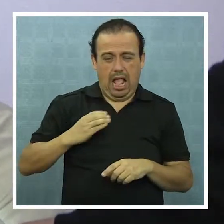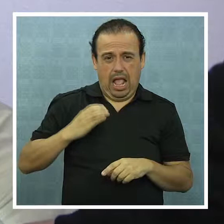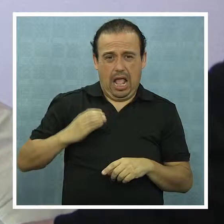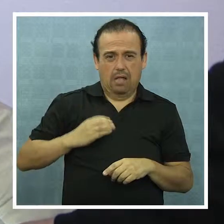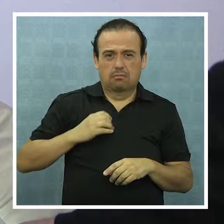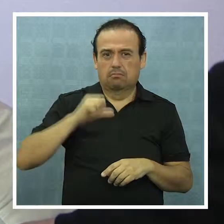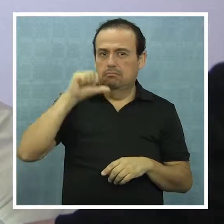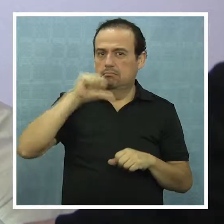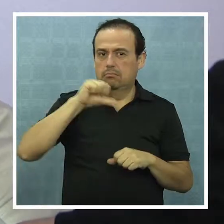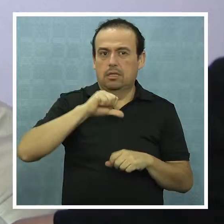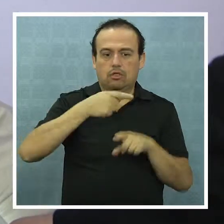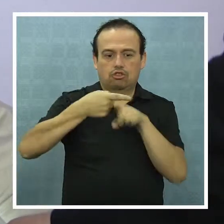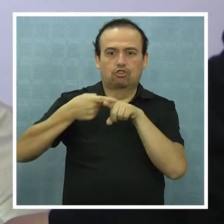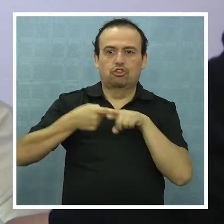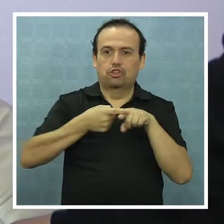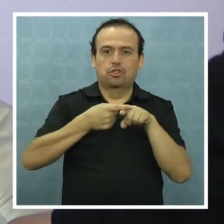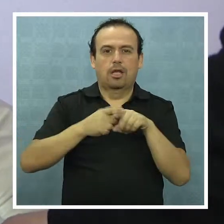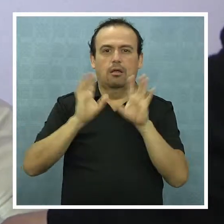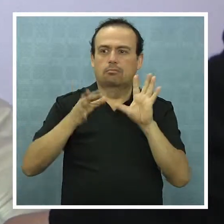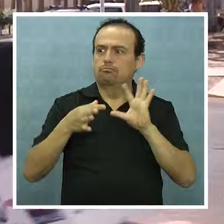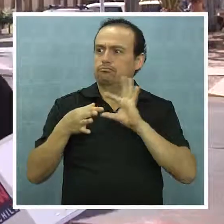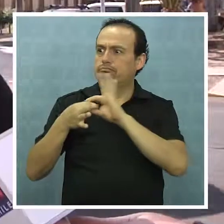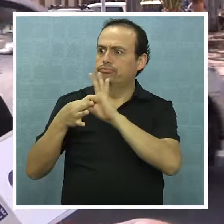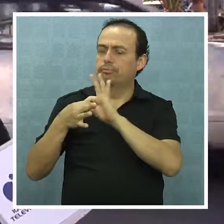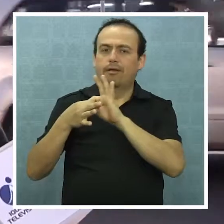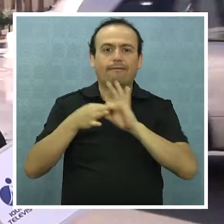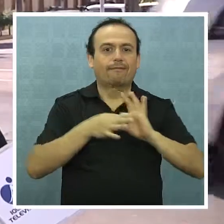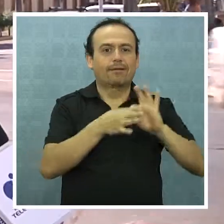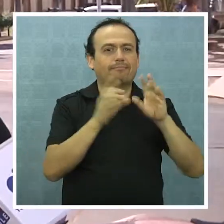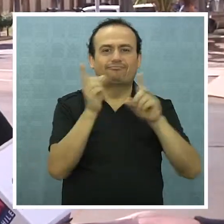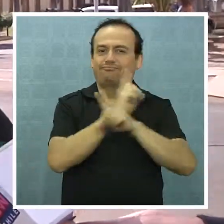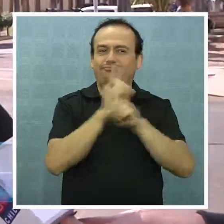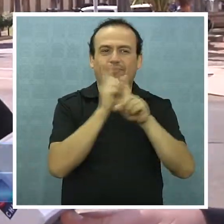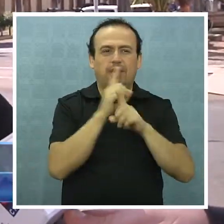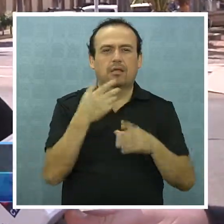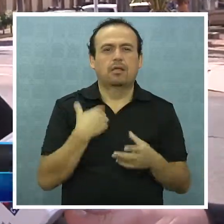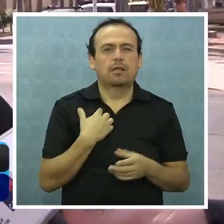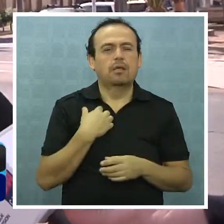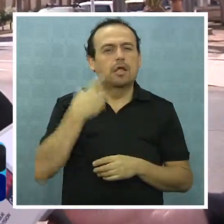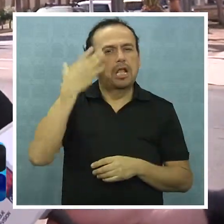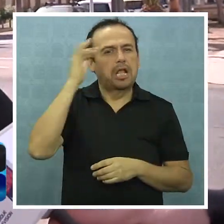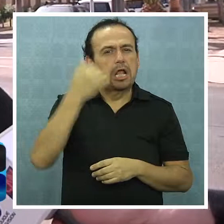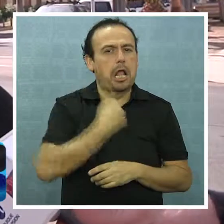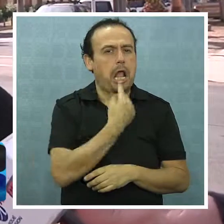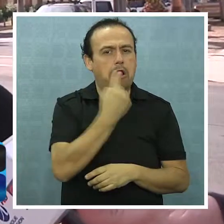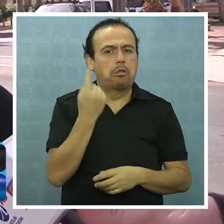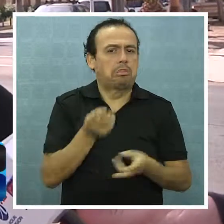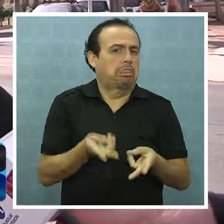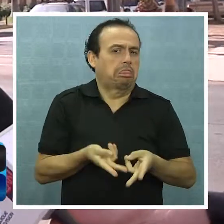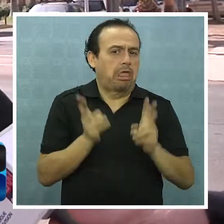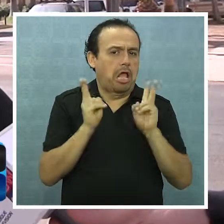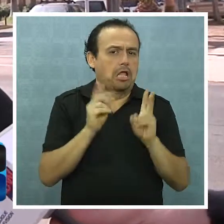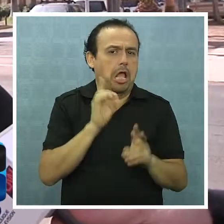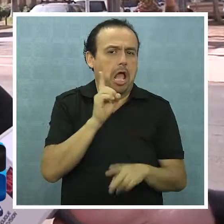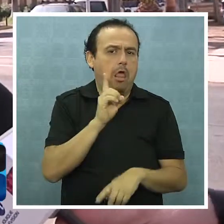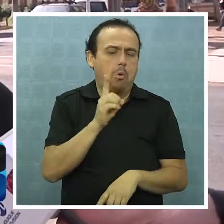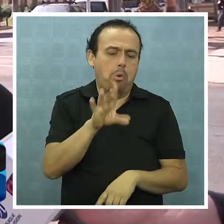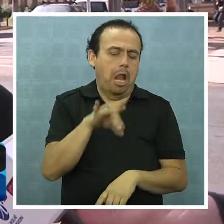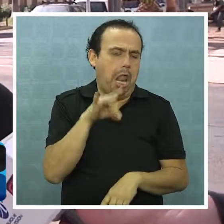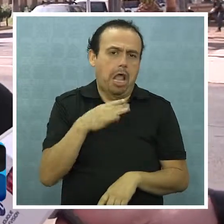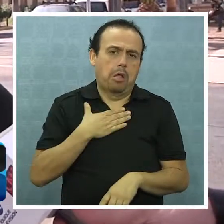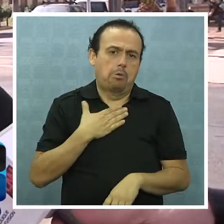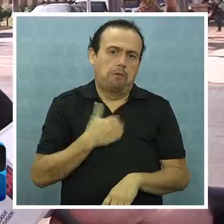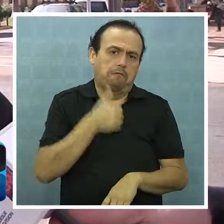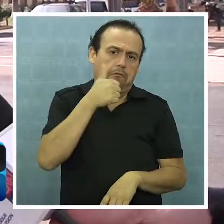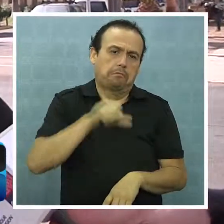propios de una sociedad armónica. Absolutamente, sí. Me parece que un derecho de cada uno elegir lo que es bueno para uno